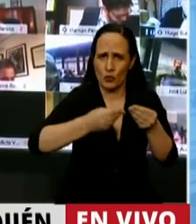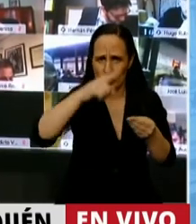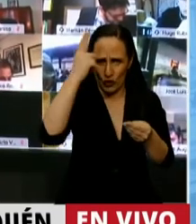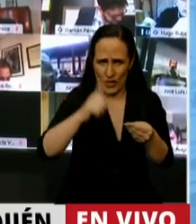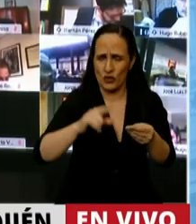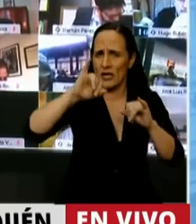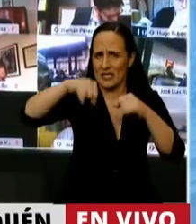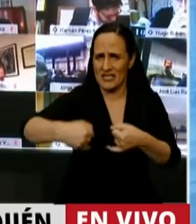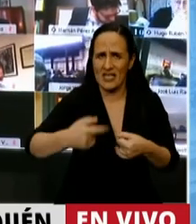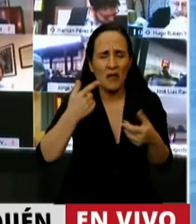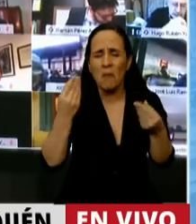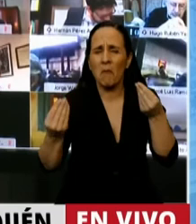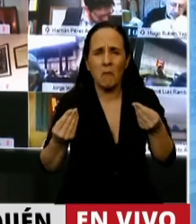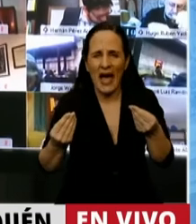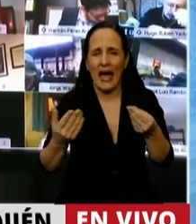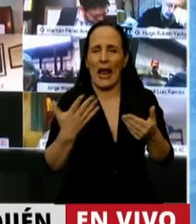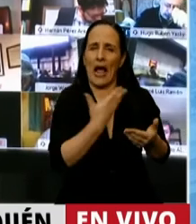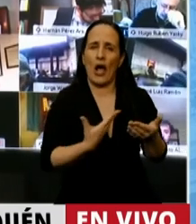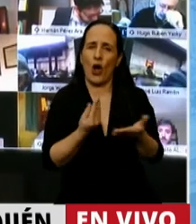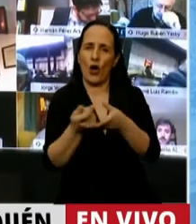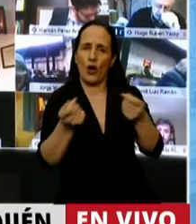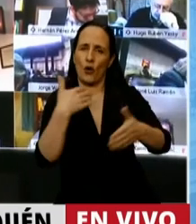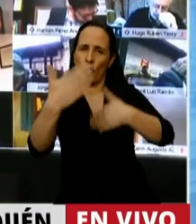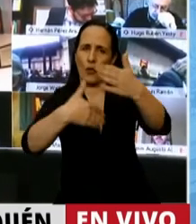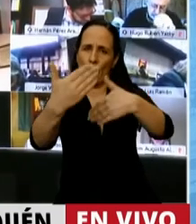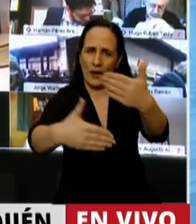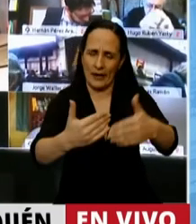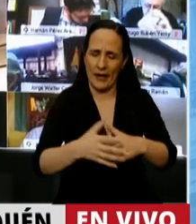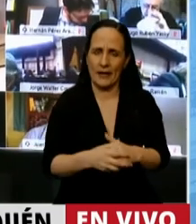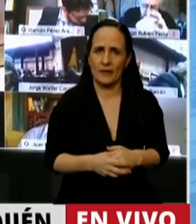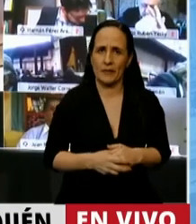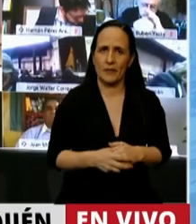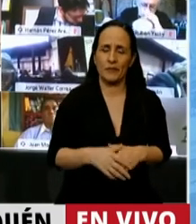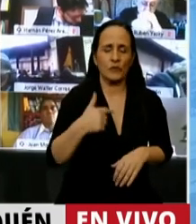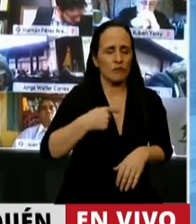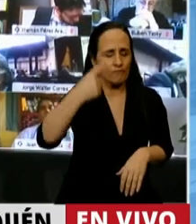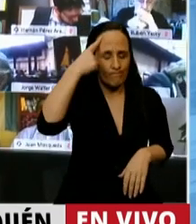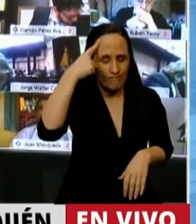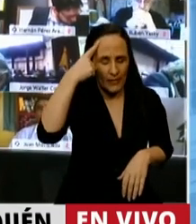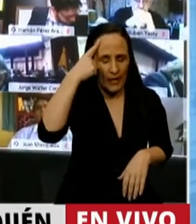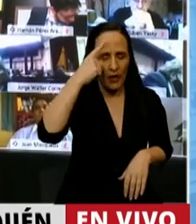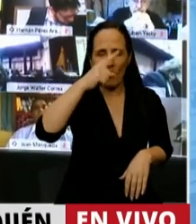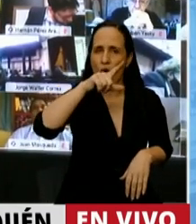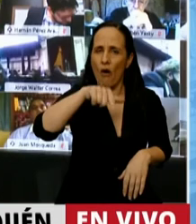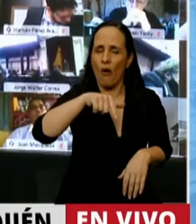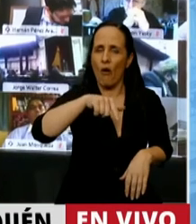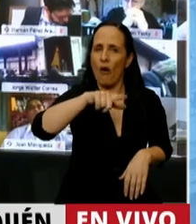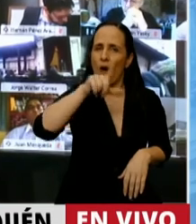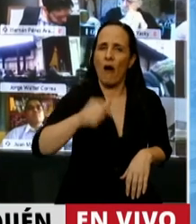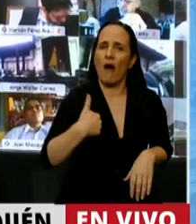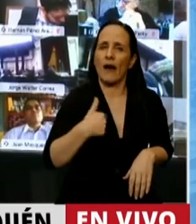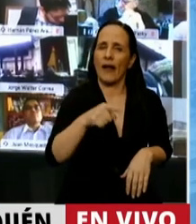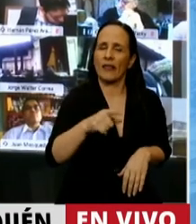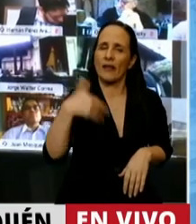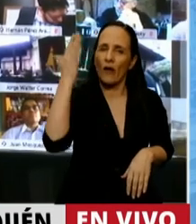en aras de la gobernabilidad. Desde esa perspectiva en la que creo que la República tiene un destino de